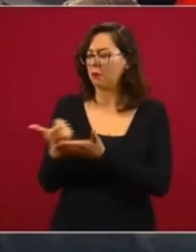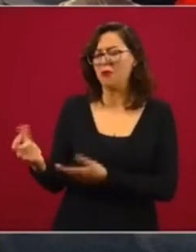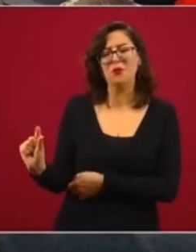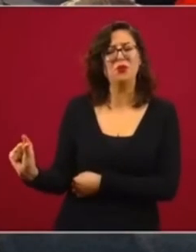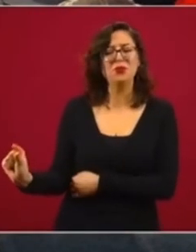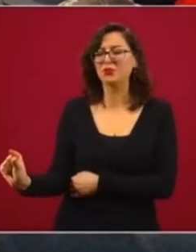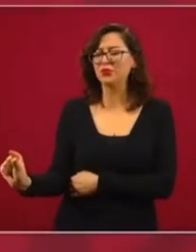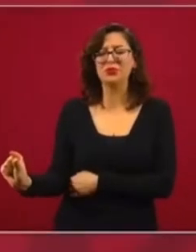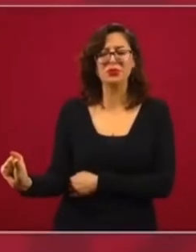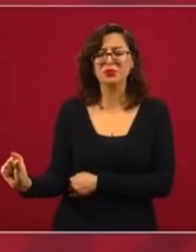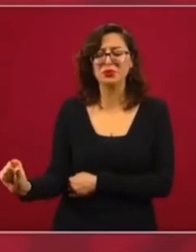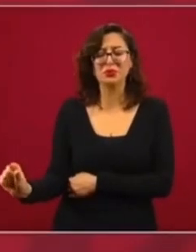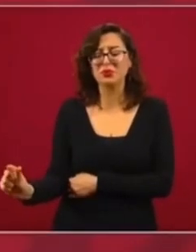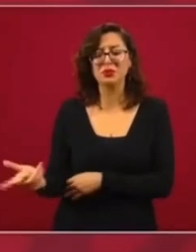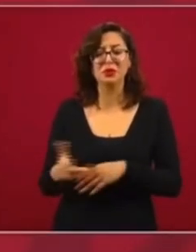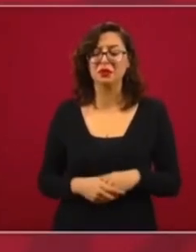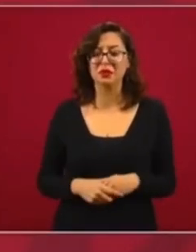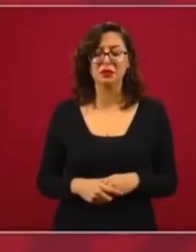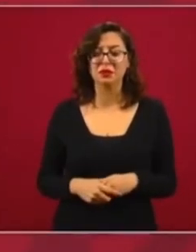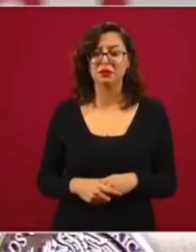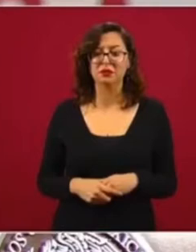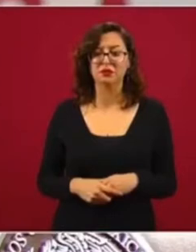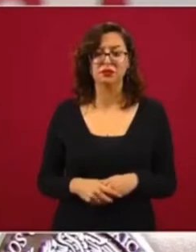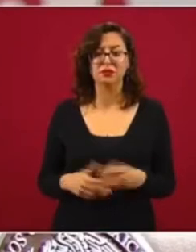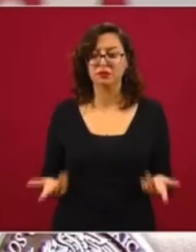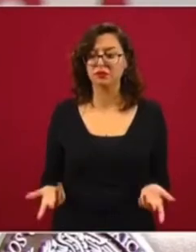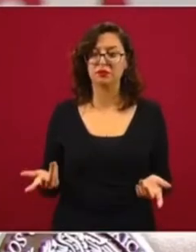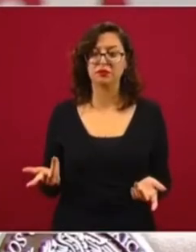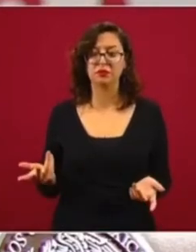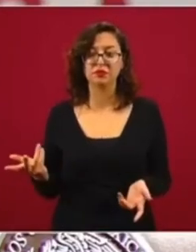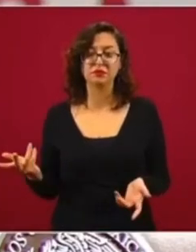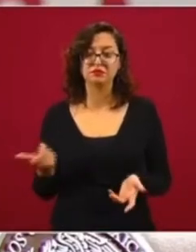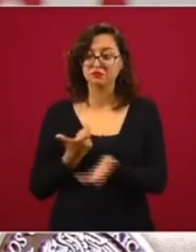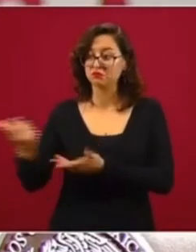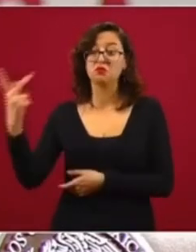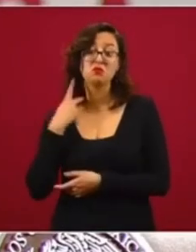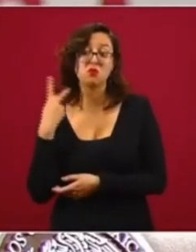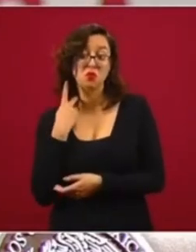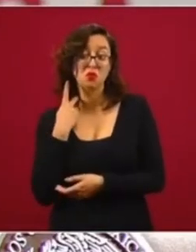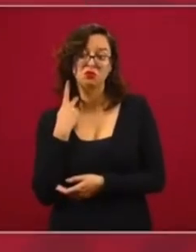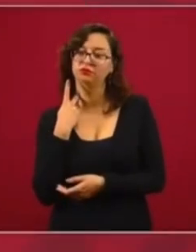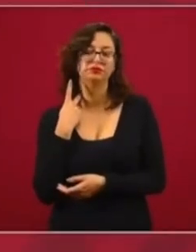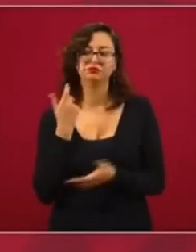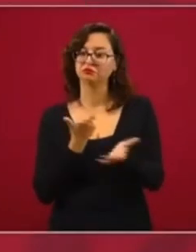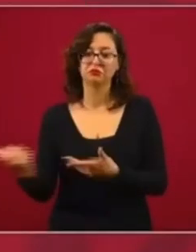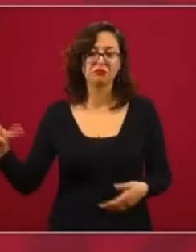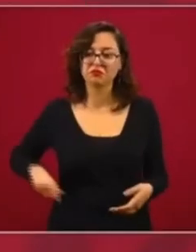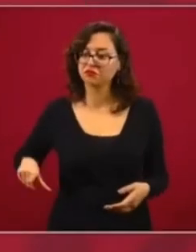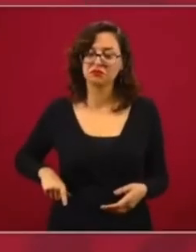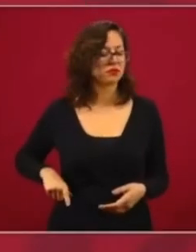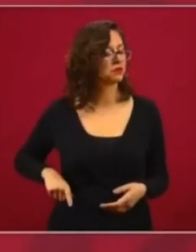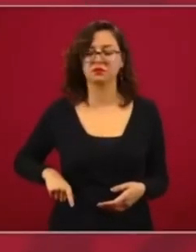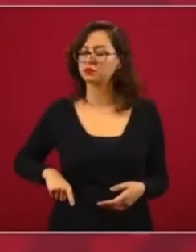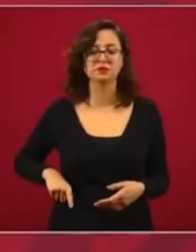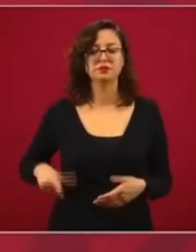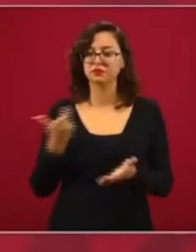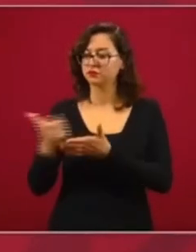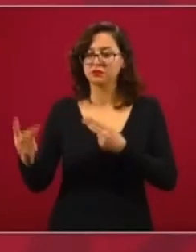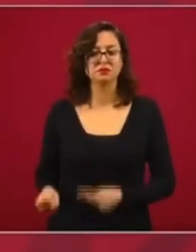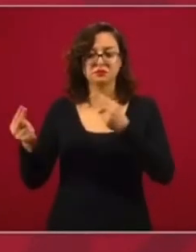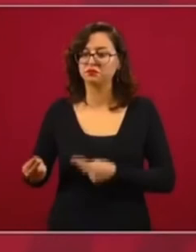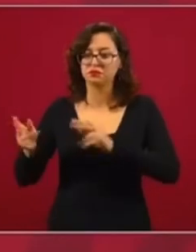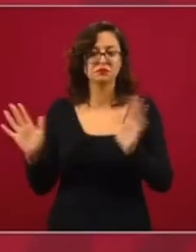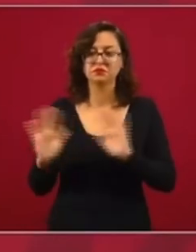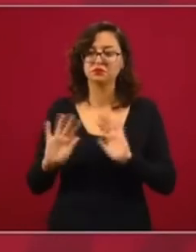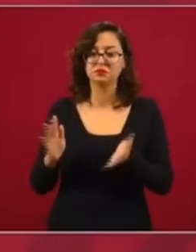mínima, no es tarifa política, no es tarifa gubernamental, no es tarifa comercial,